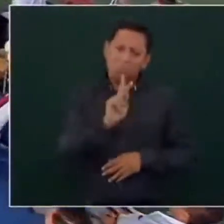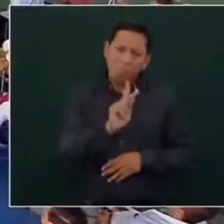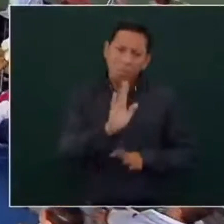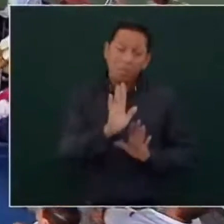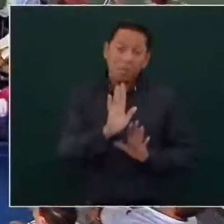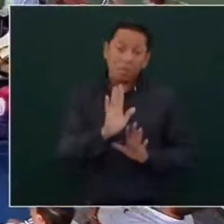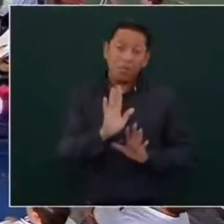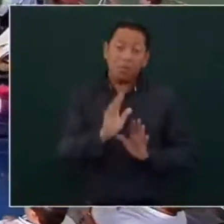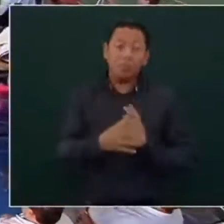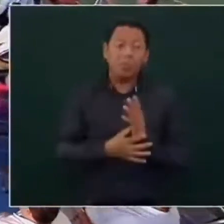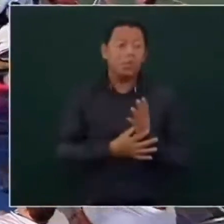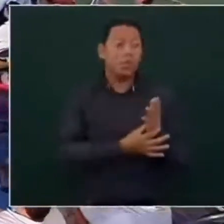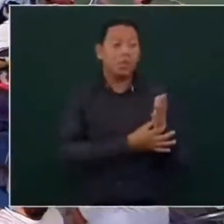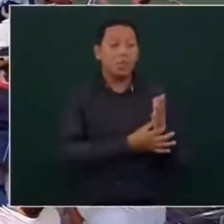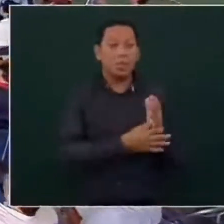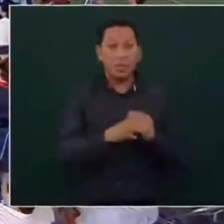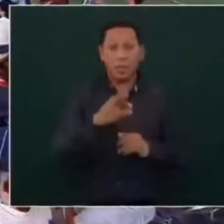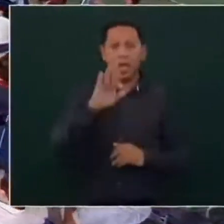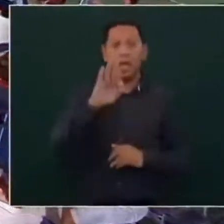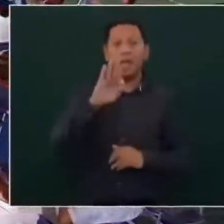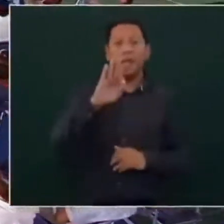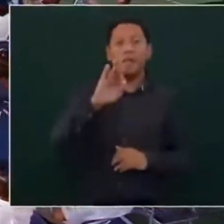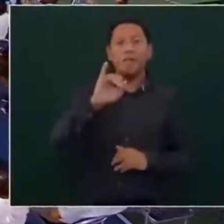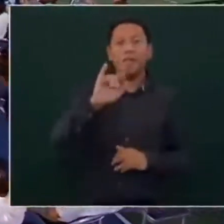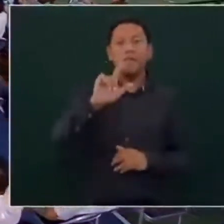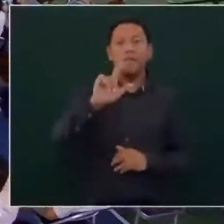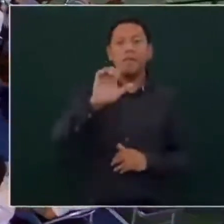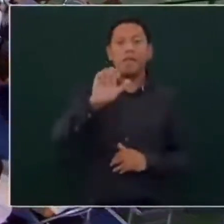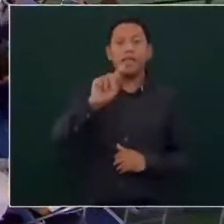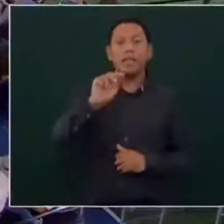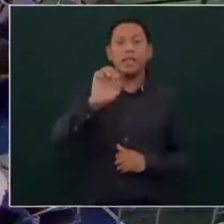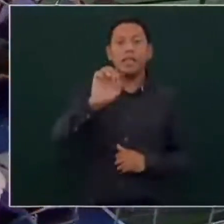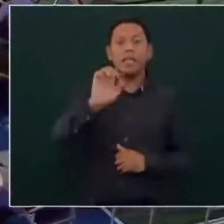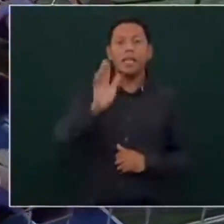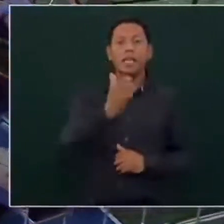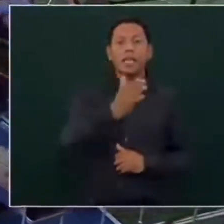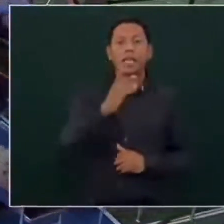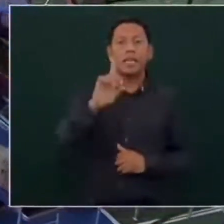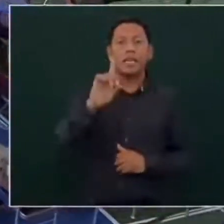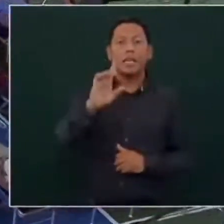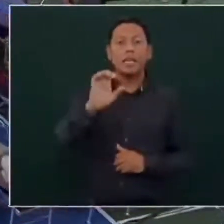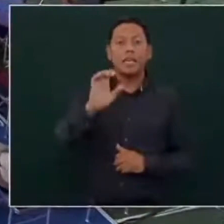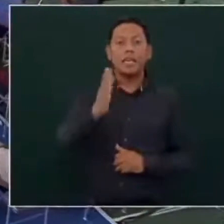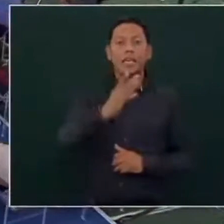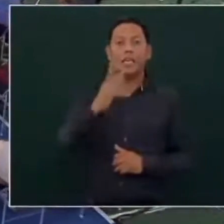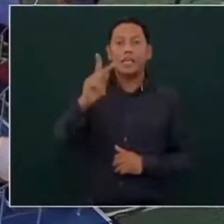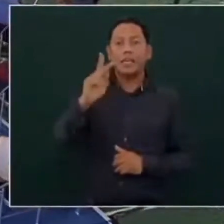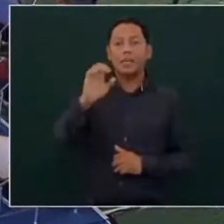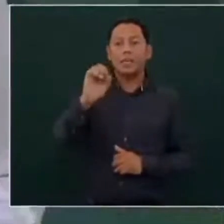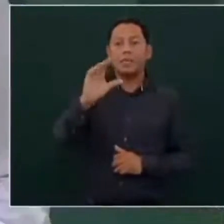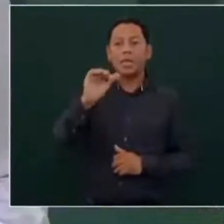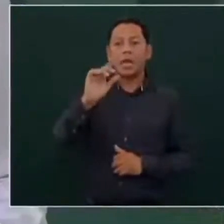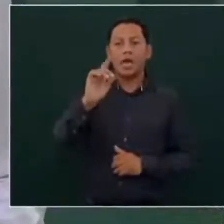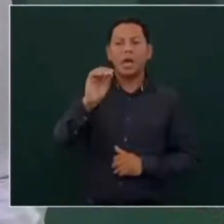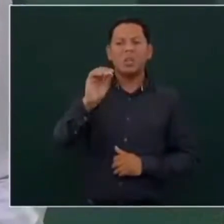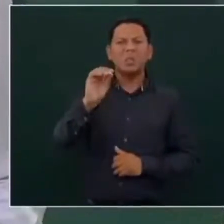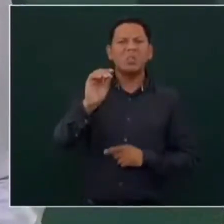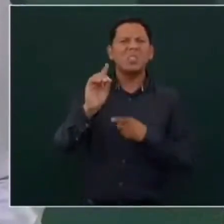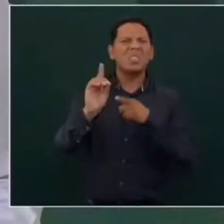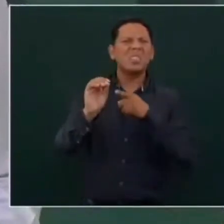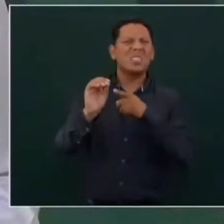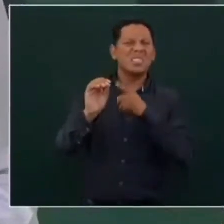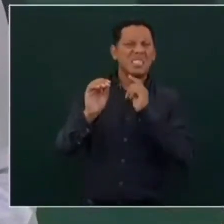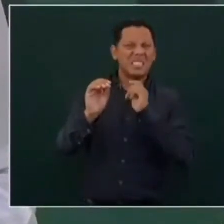dicen filete de pescado y es tilapia. es de